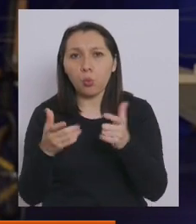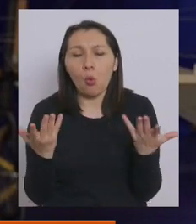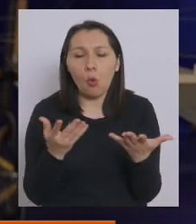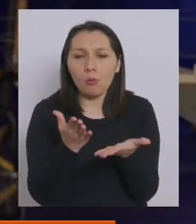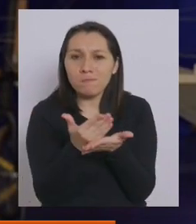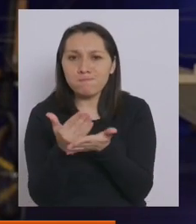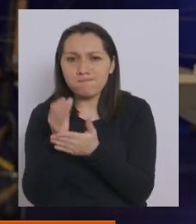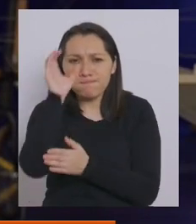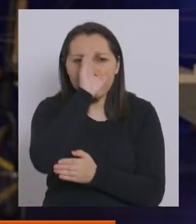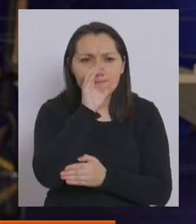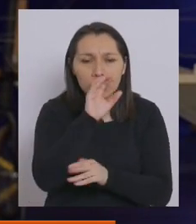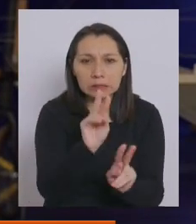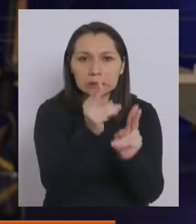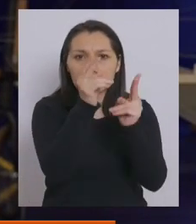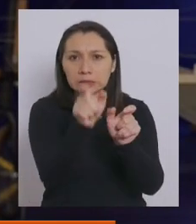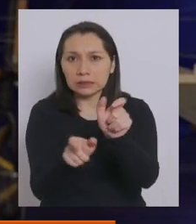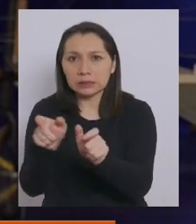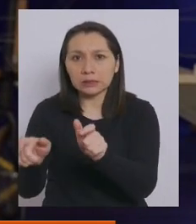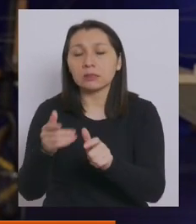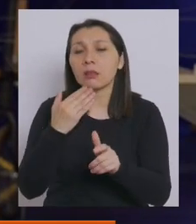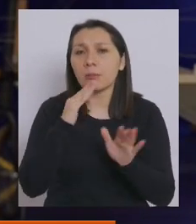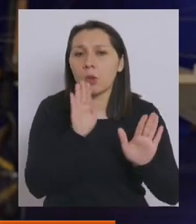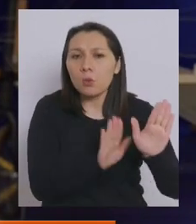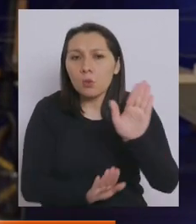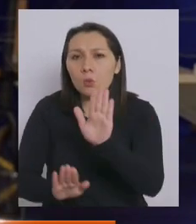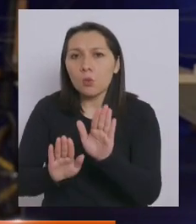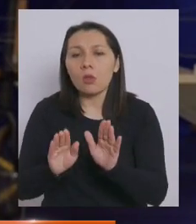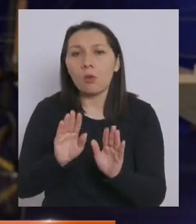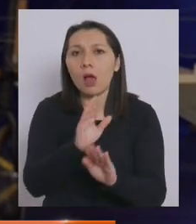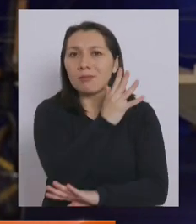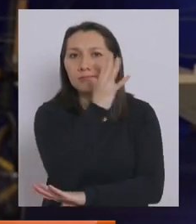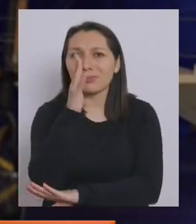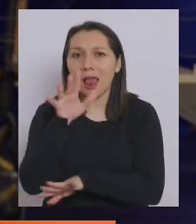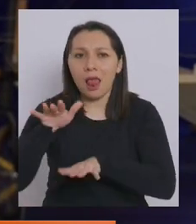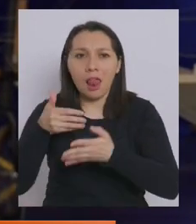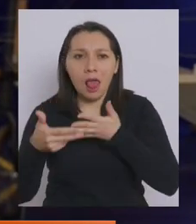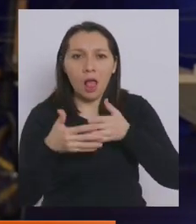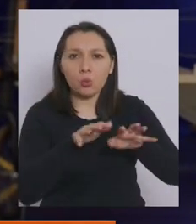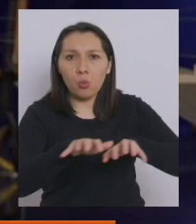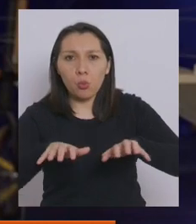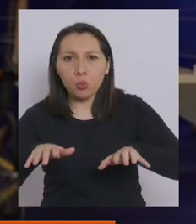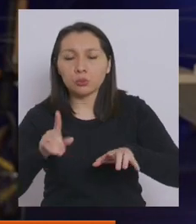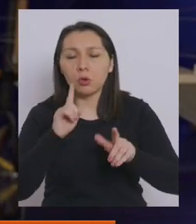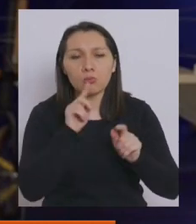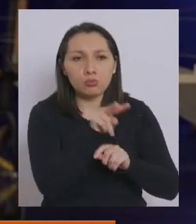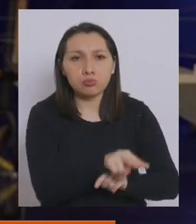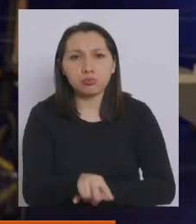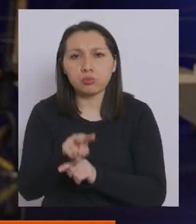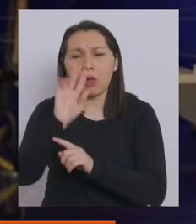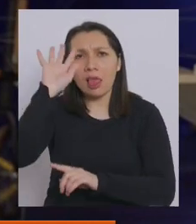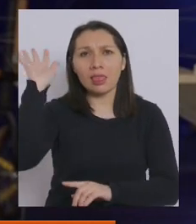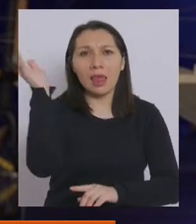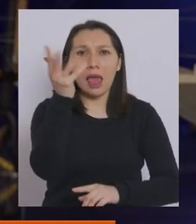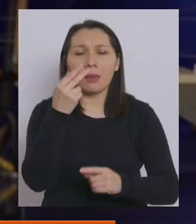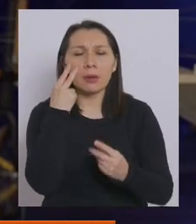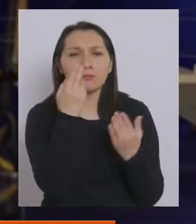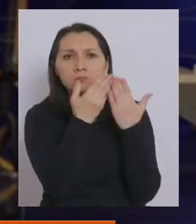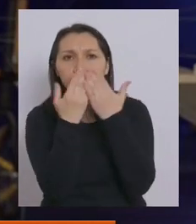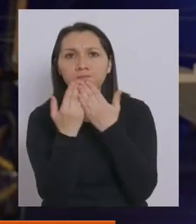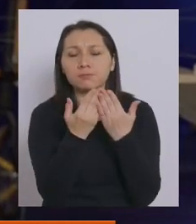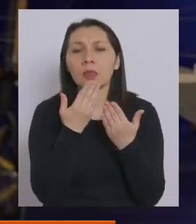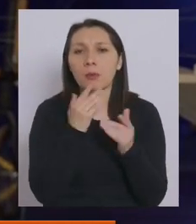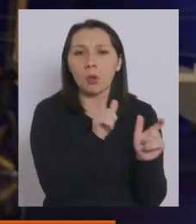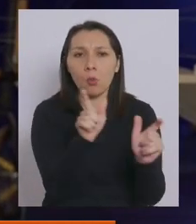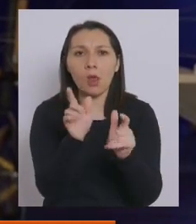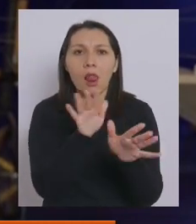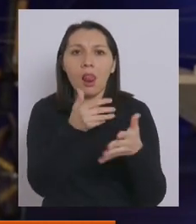operaciones de búsqueda y rescate, la protección de nuestros recursos naturales, el monitoreo del clima, la protección